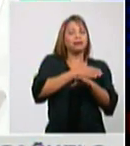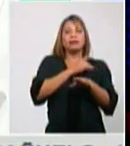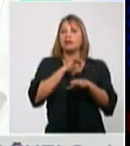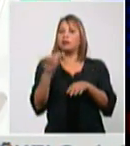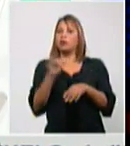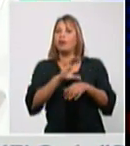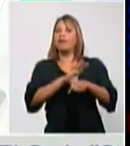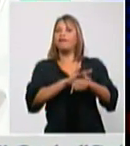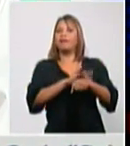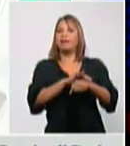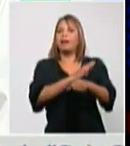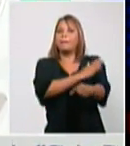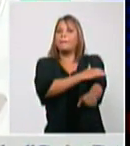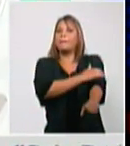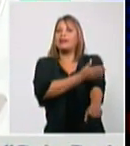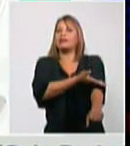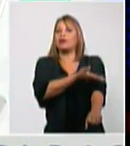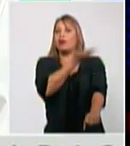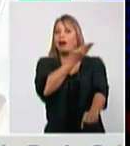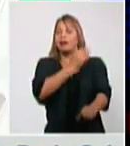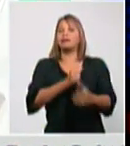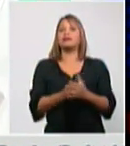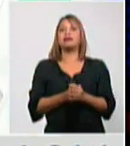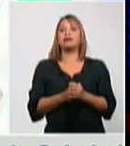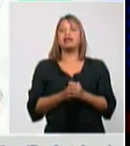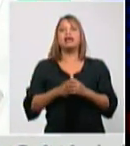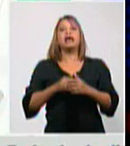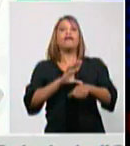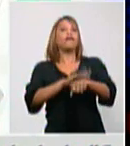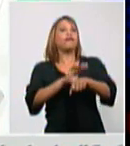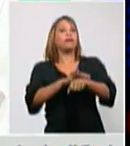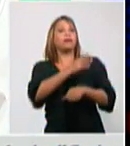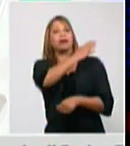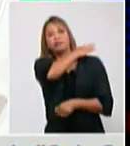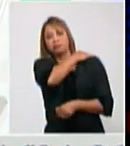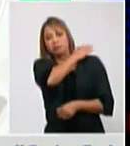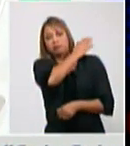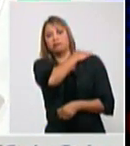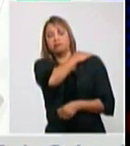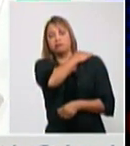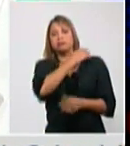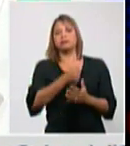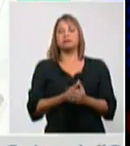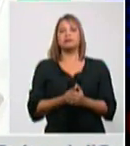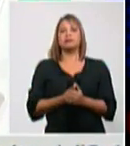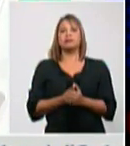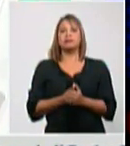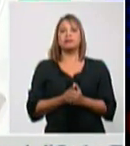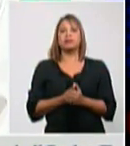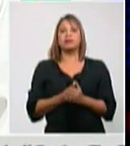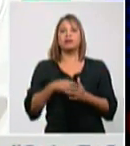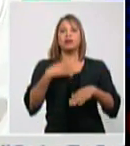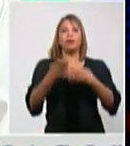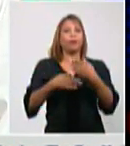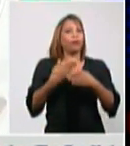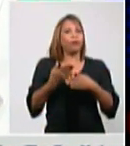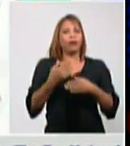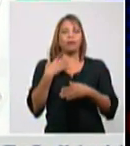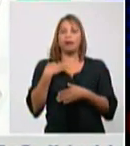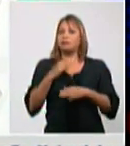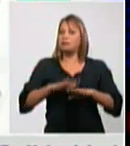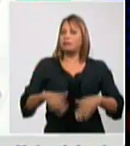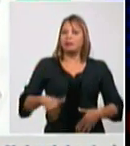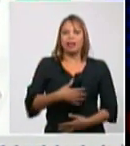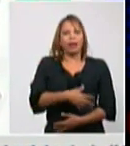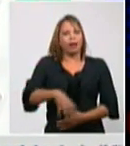una hipertensión arterial, de una enfermedad pulmonar obstructiva crónica, de una insuficiencia arterial periférica, que comenzó con los síntomas